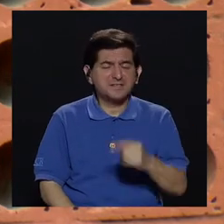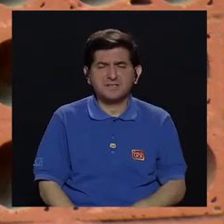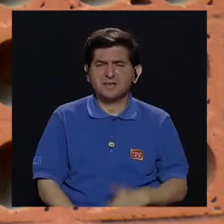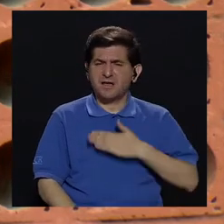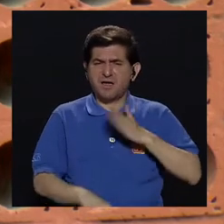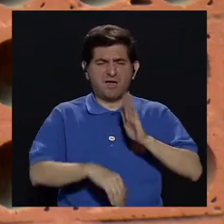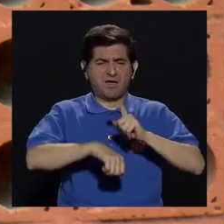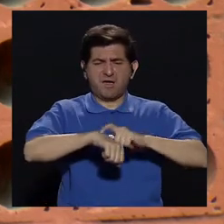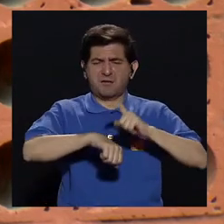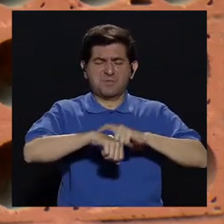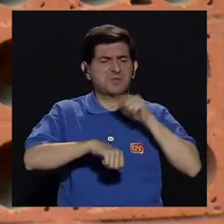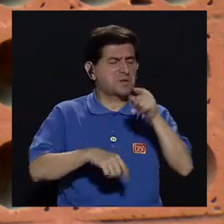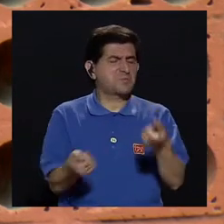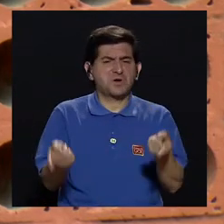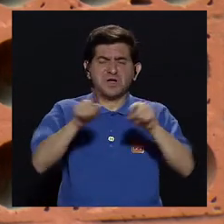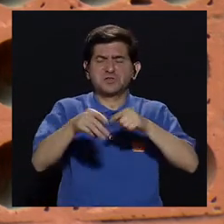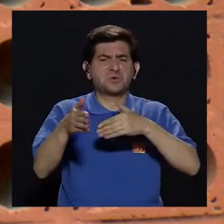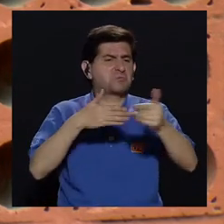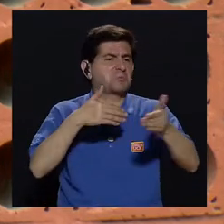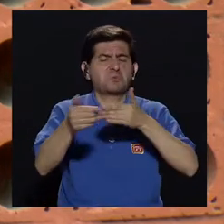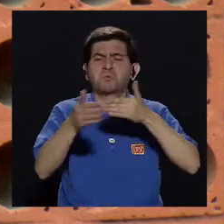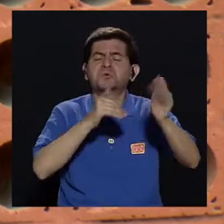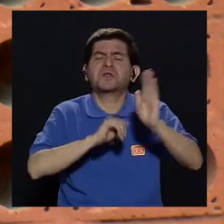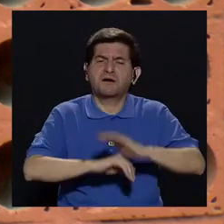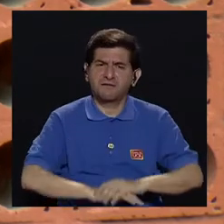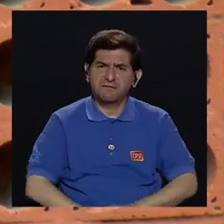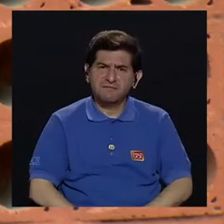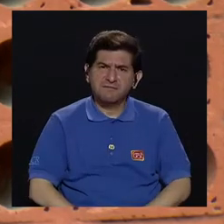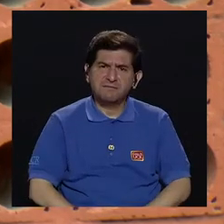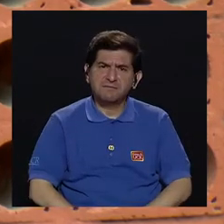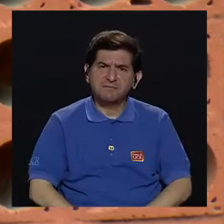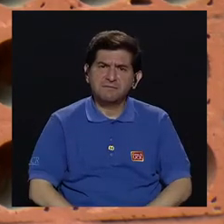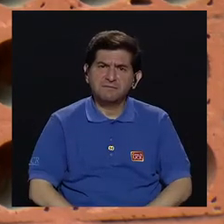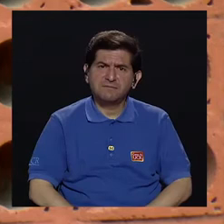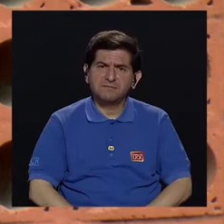mi época no existían esas cosas, a nadie le importaba.